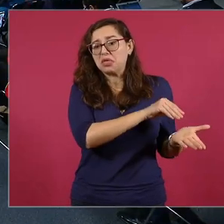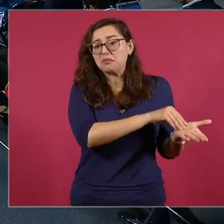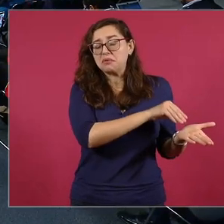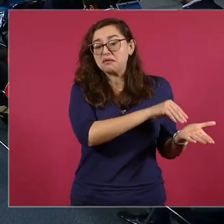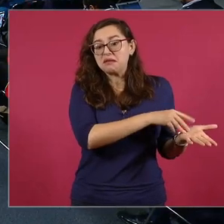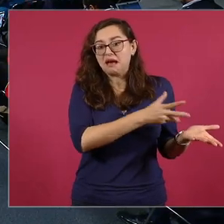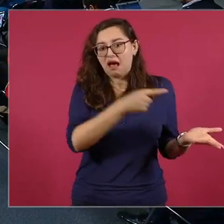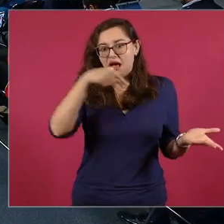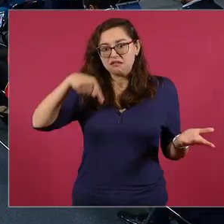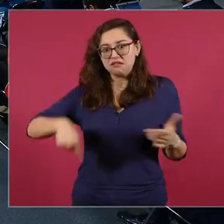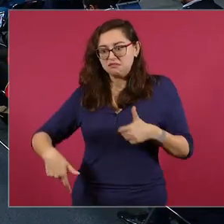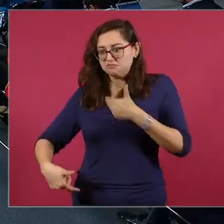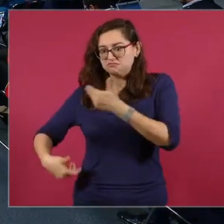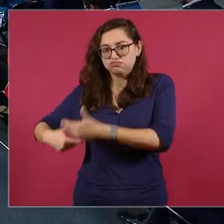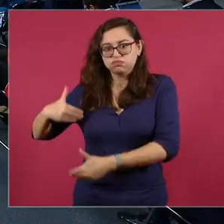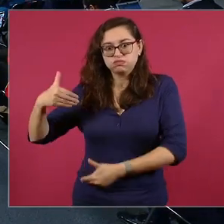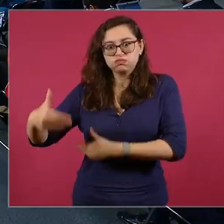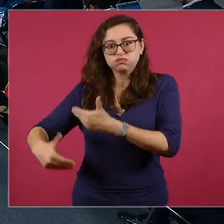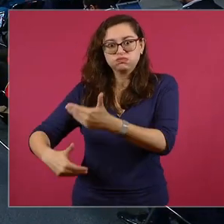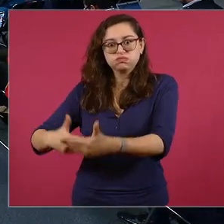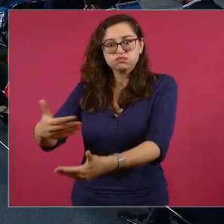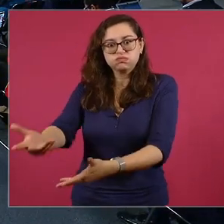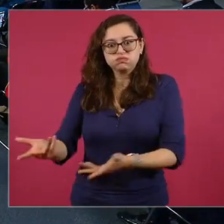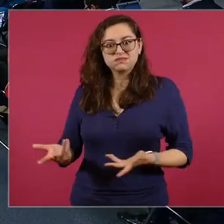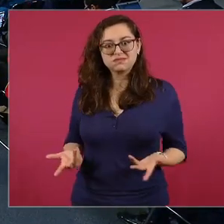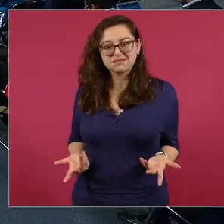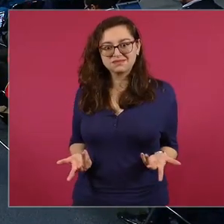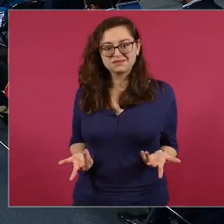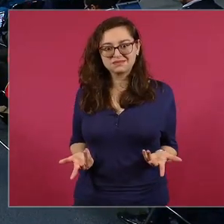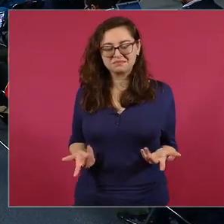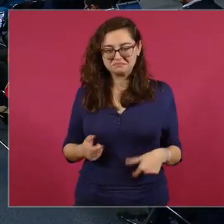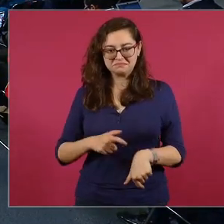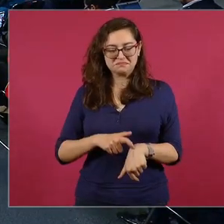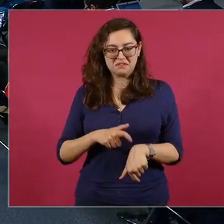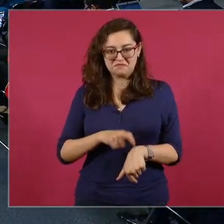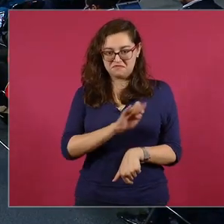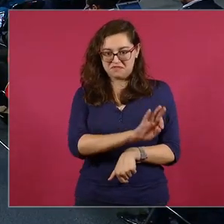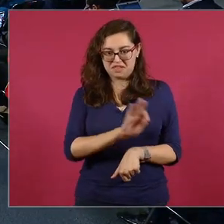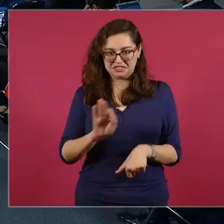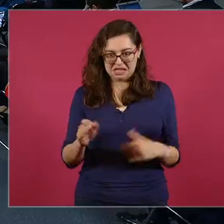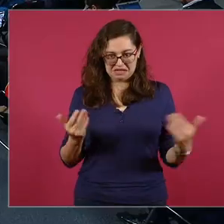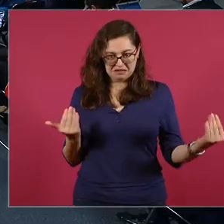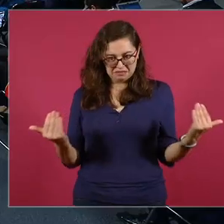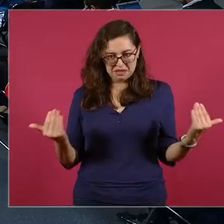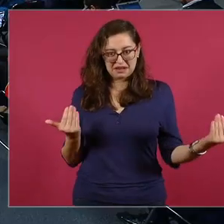eso lo decía Vasconcelos